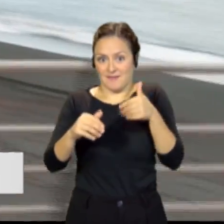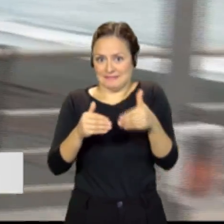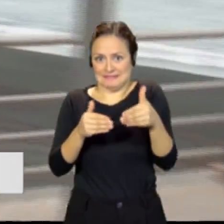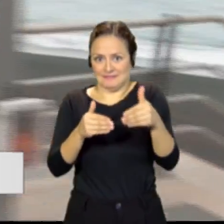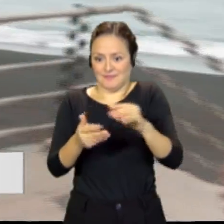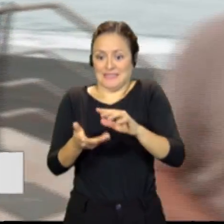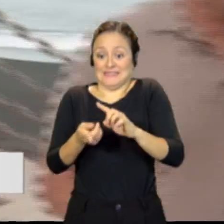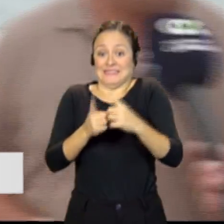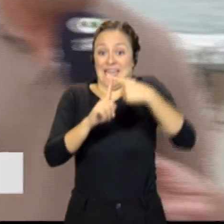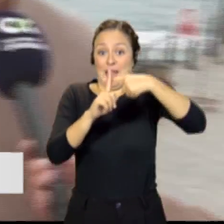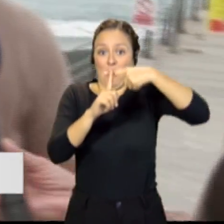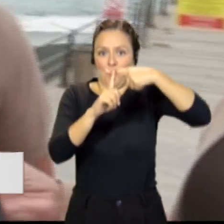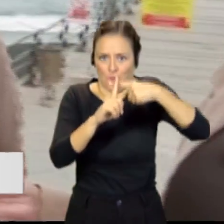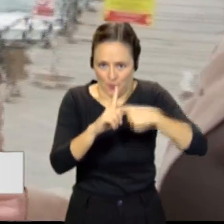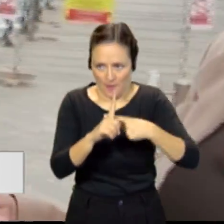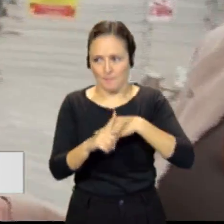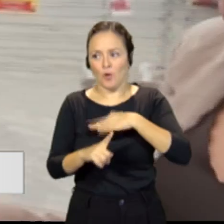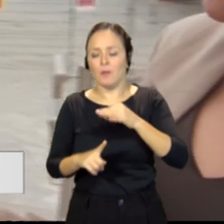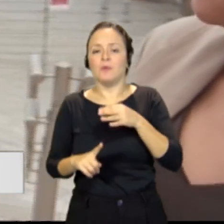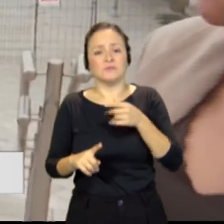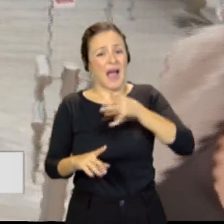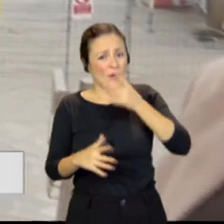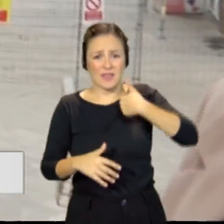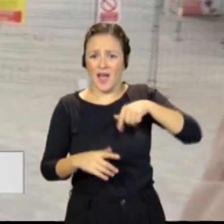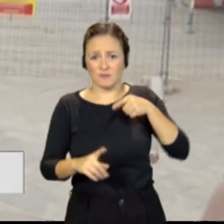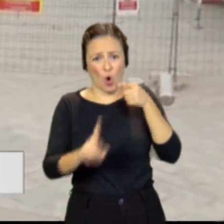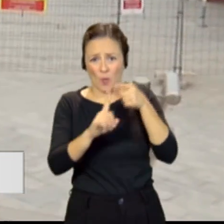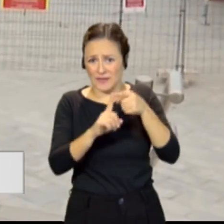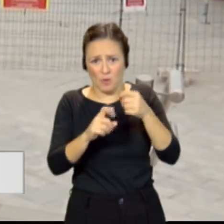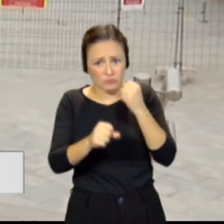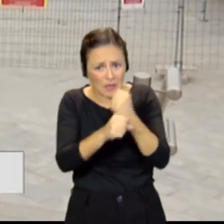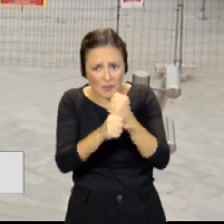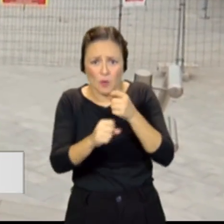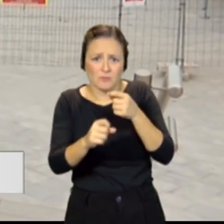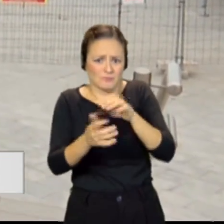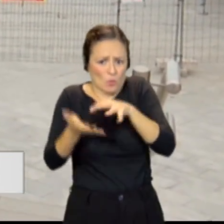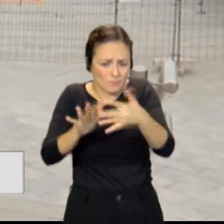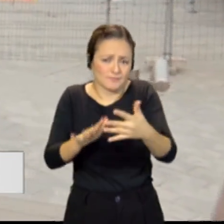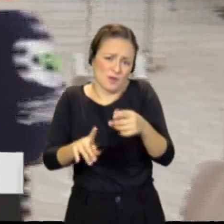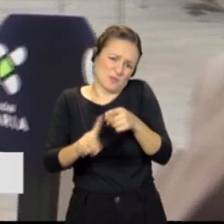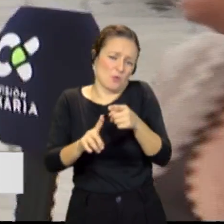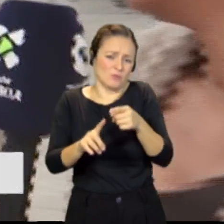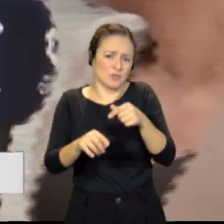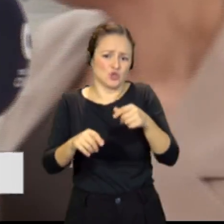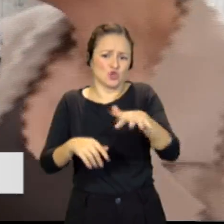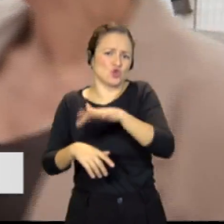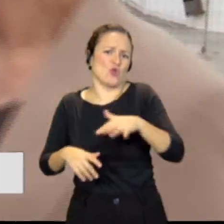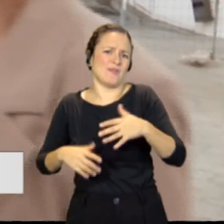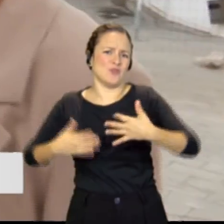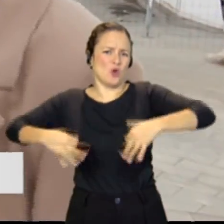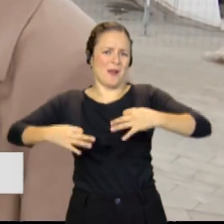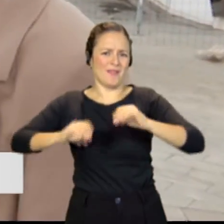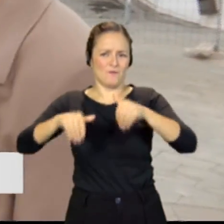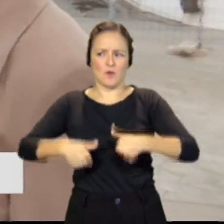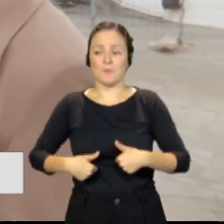para conseguir esos objetivos que no son otros sino dar la mayor normalidad posible a esta zona. Bueno, y para terminar, eso en Puerto